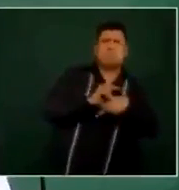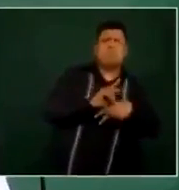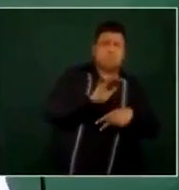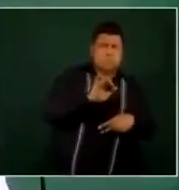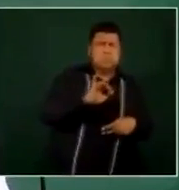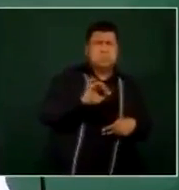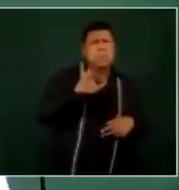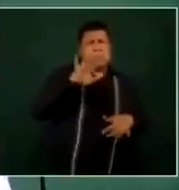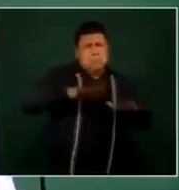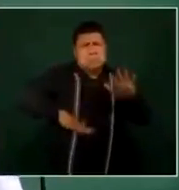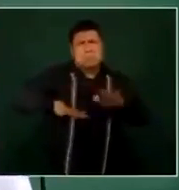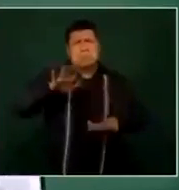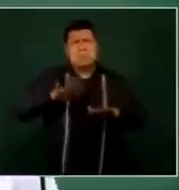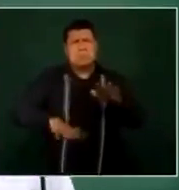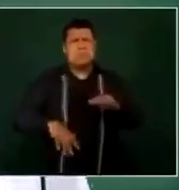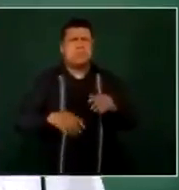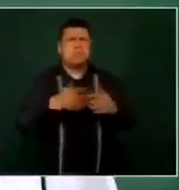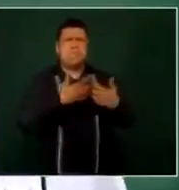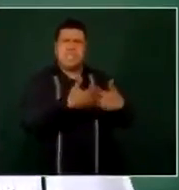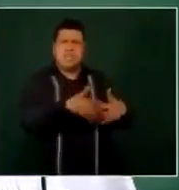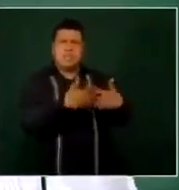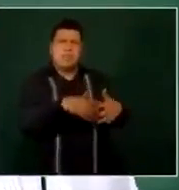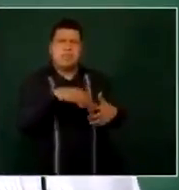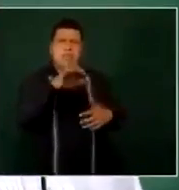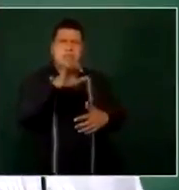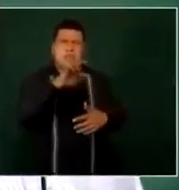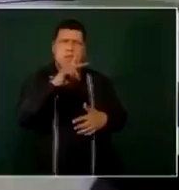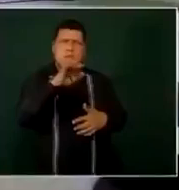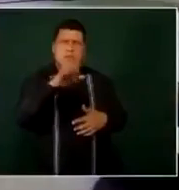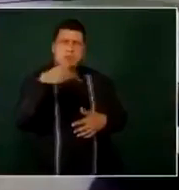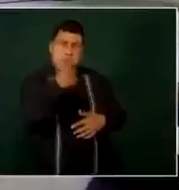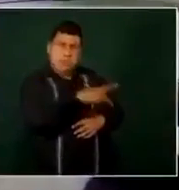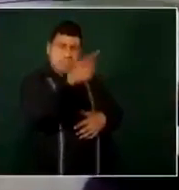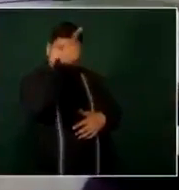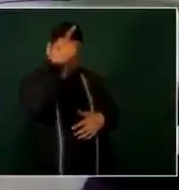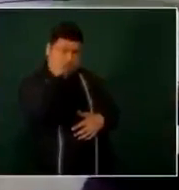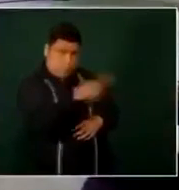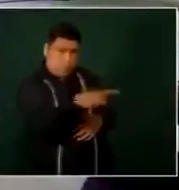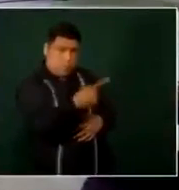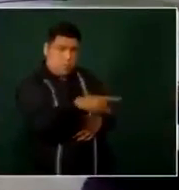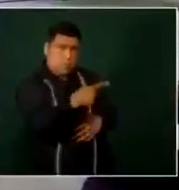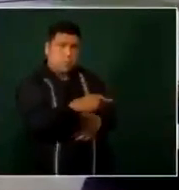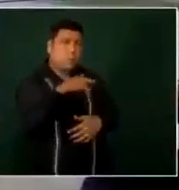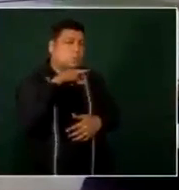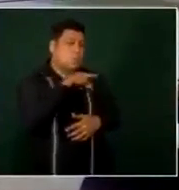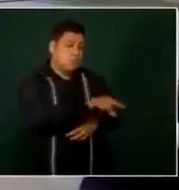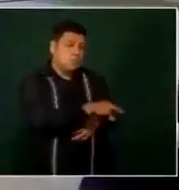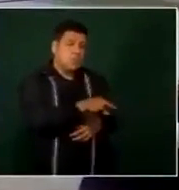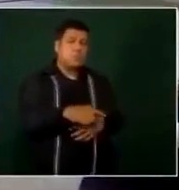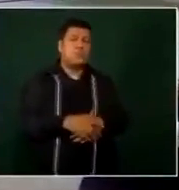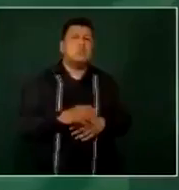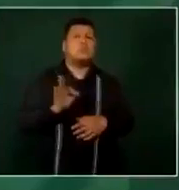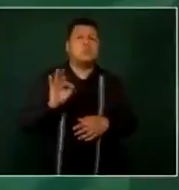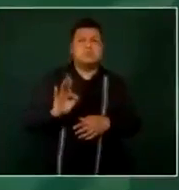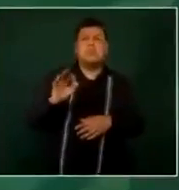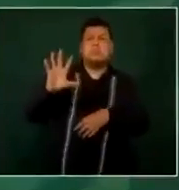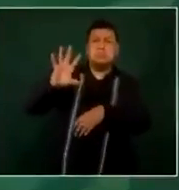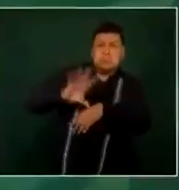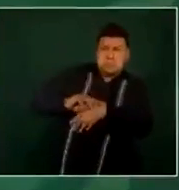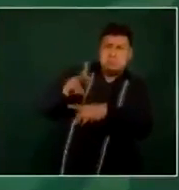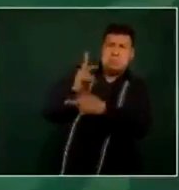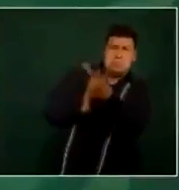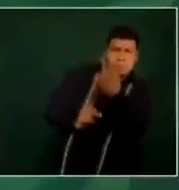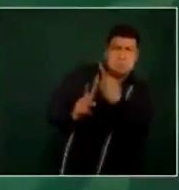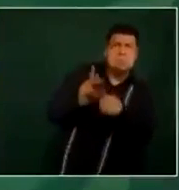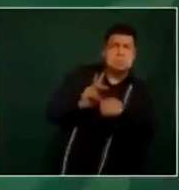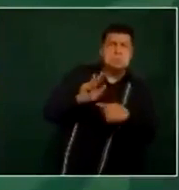la empresa de Epimenio tiene la posibilidad de recibir